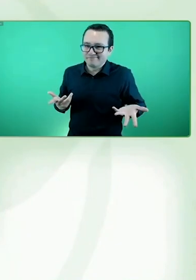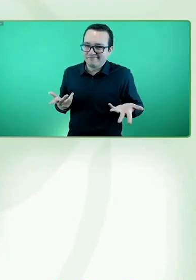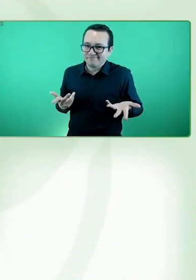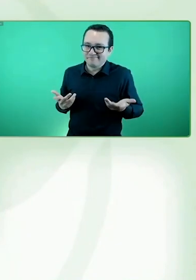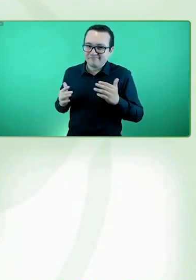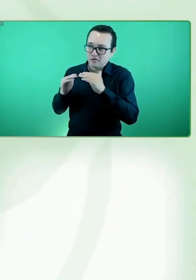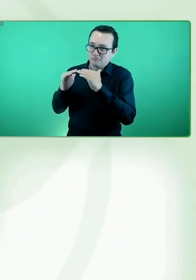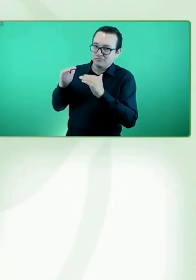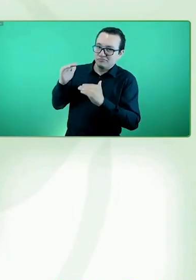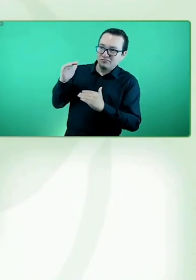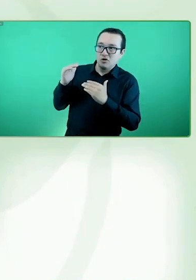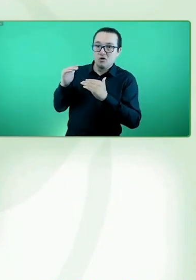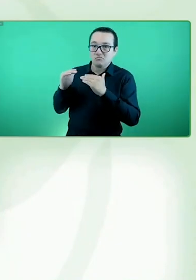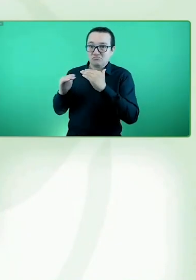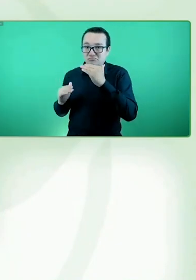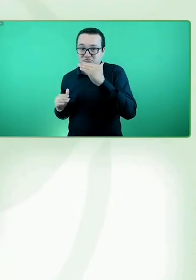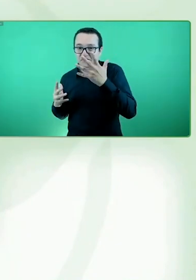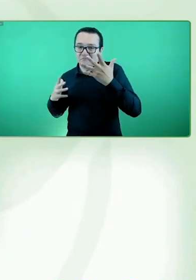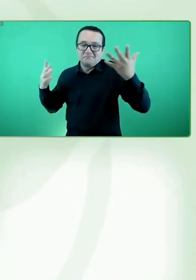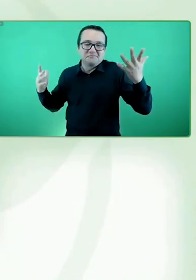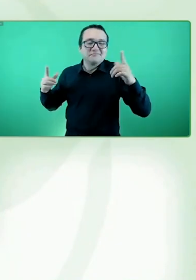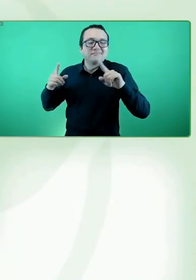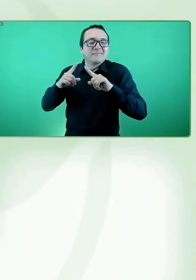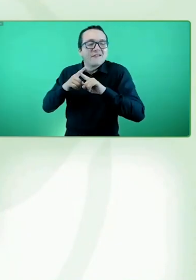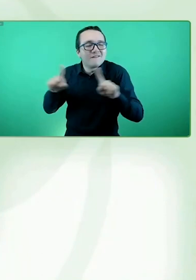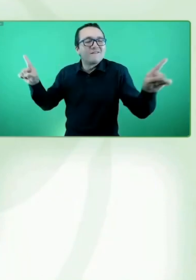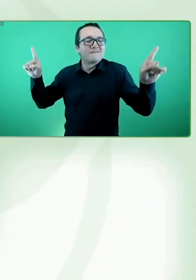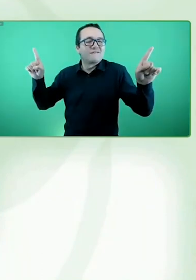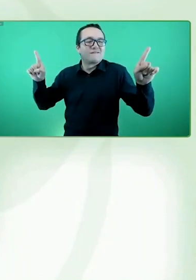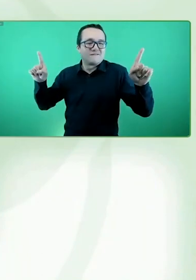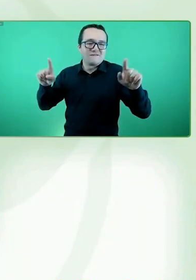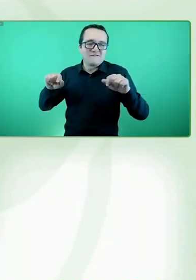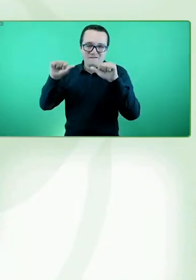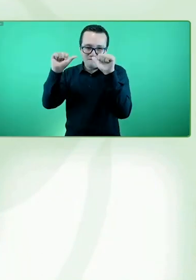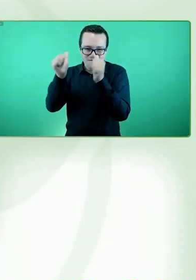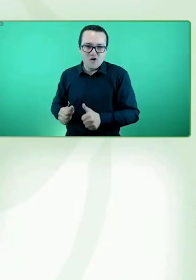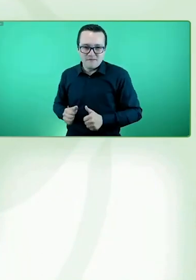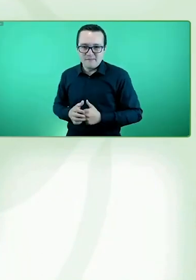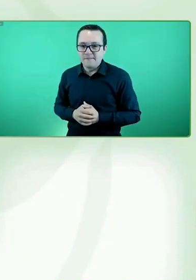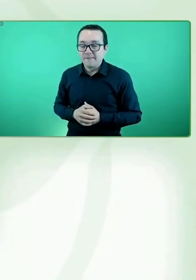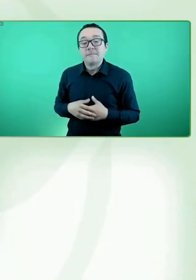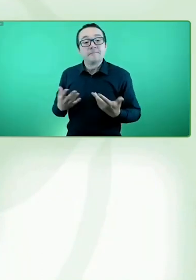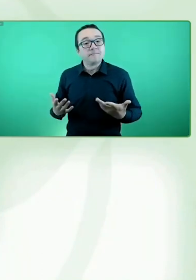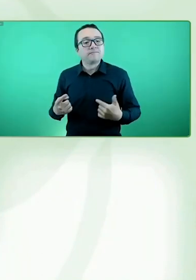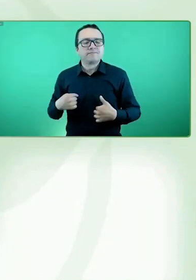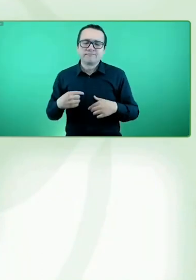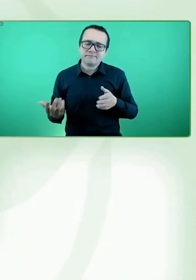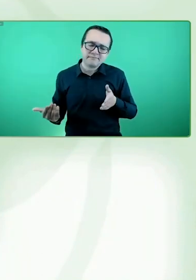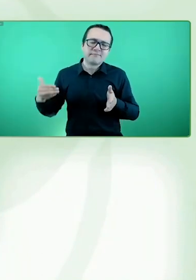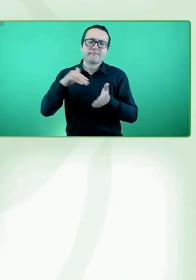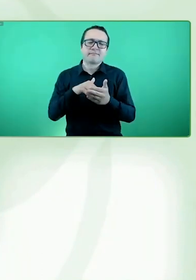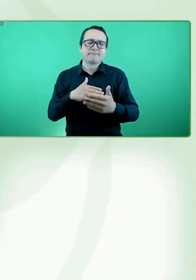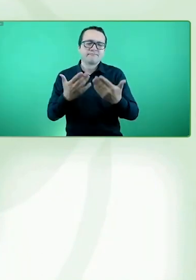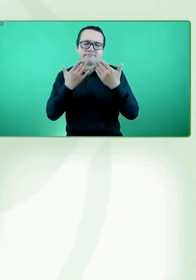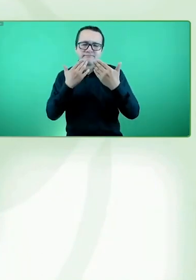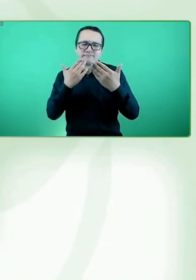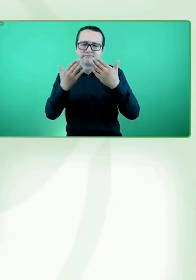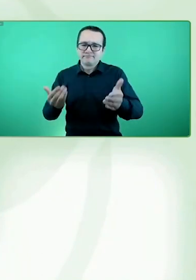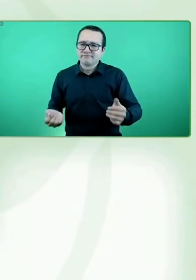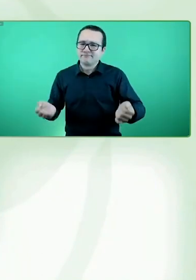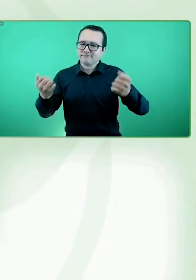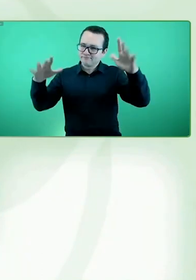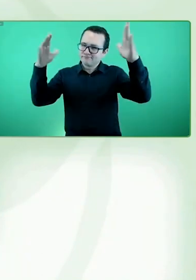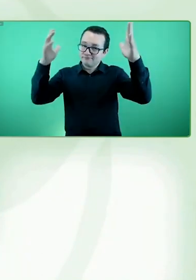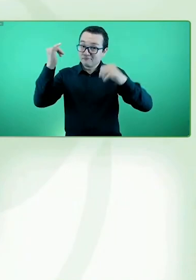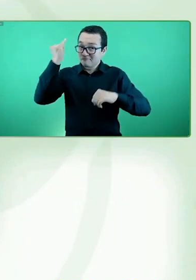Así que, sin más, reiterar nuestro agradecimiento y felicitar por la iniciativa. Muchas gracias.